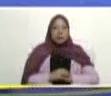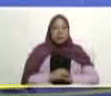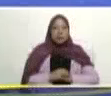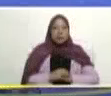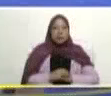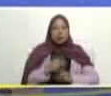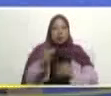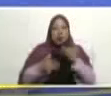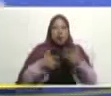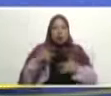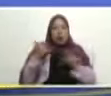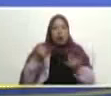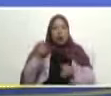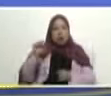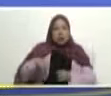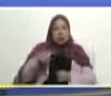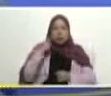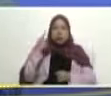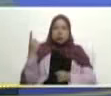queda activado así